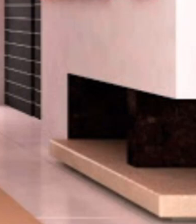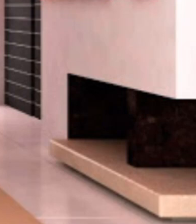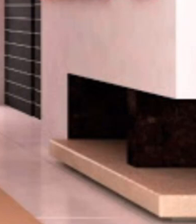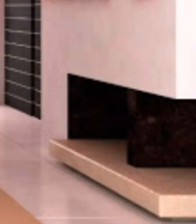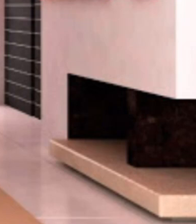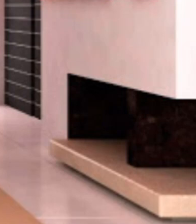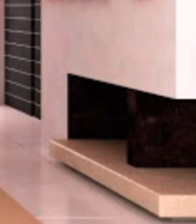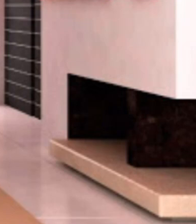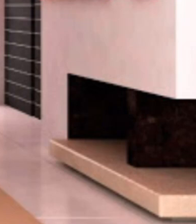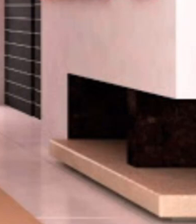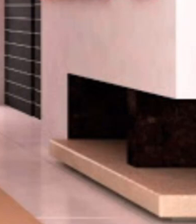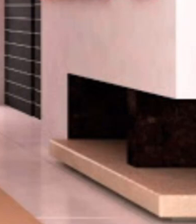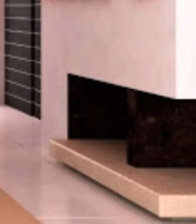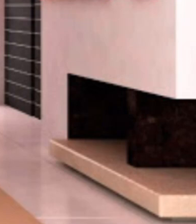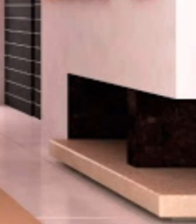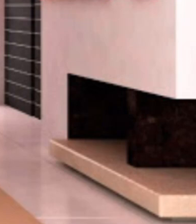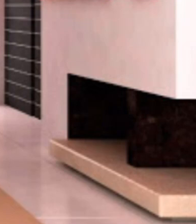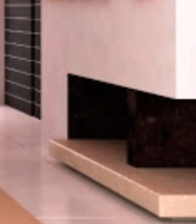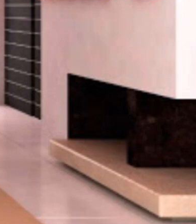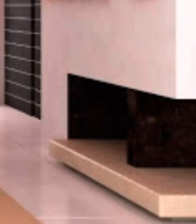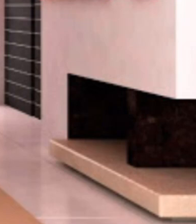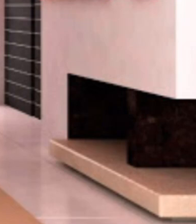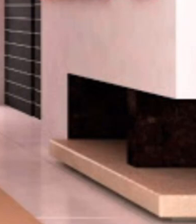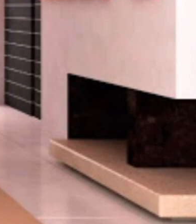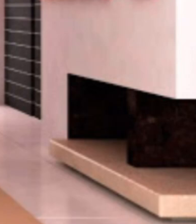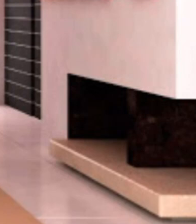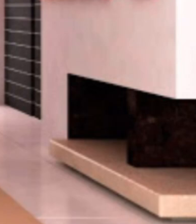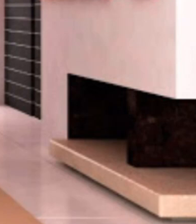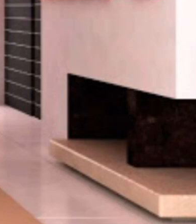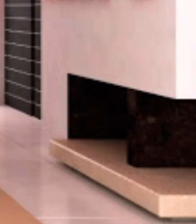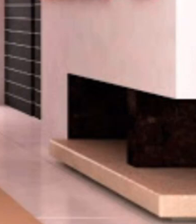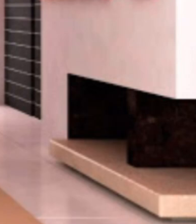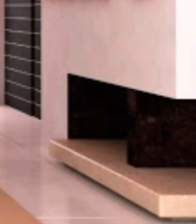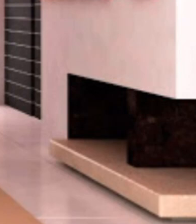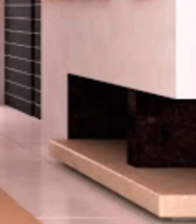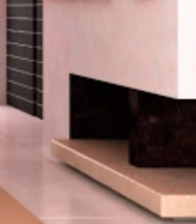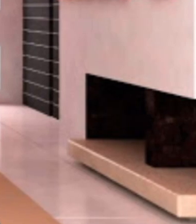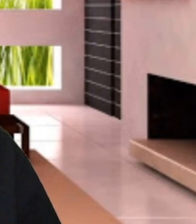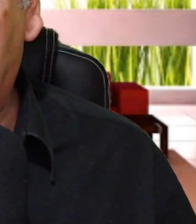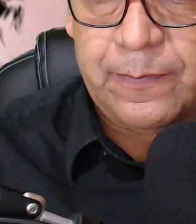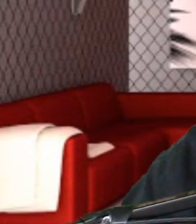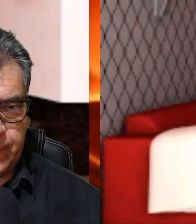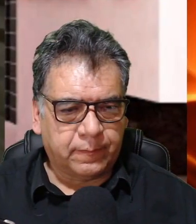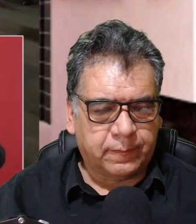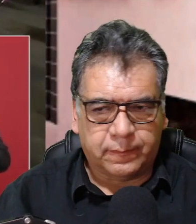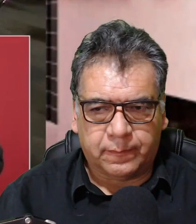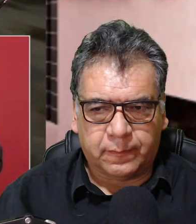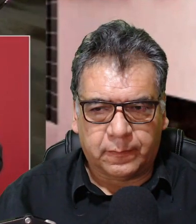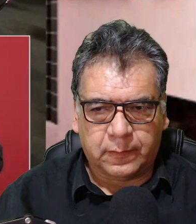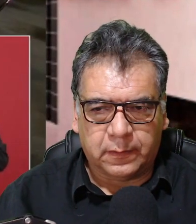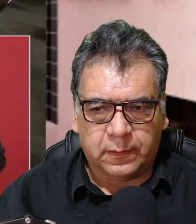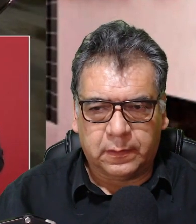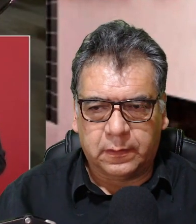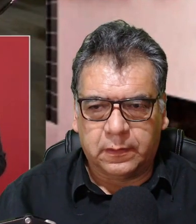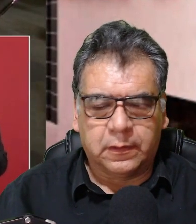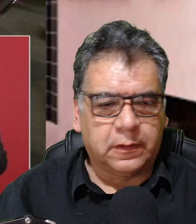esta nueva corporación. Vamos a ir al video muy rápidamente. Esta semana inició